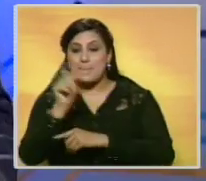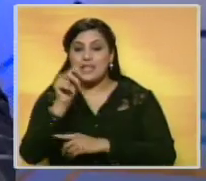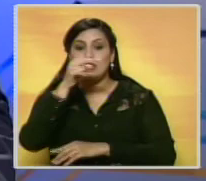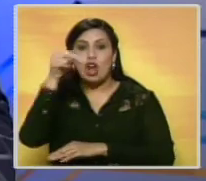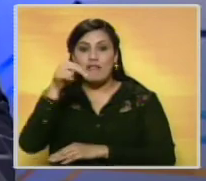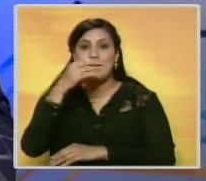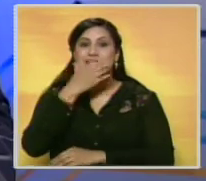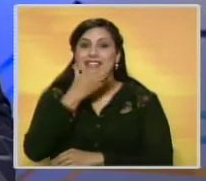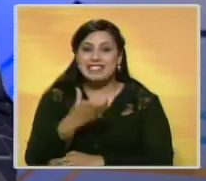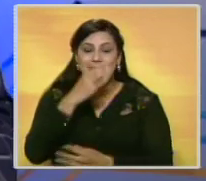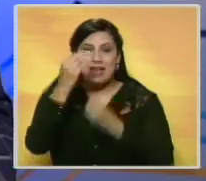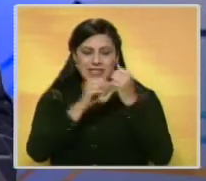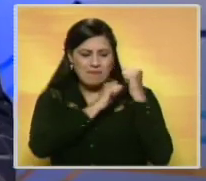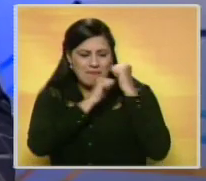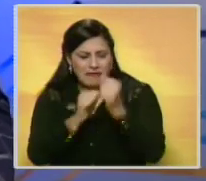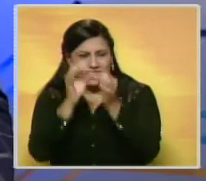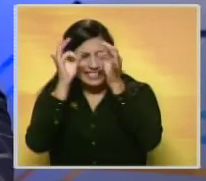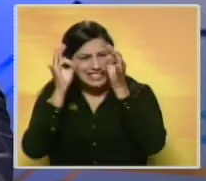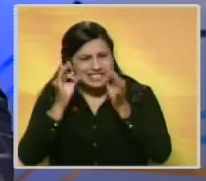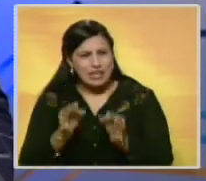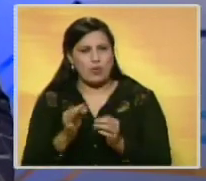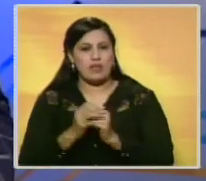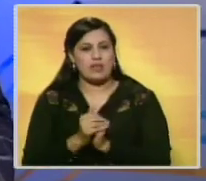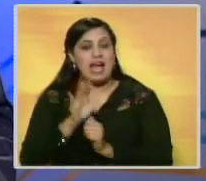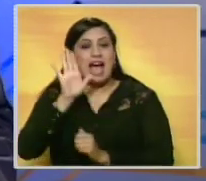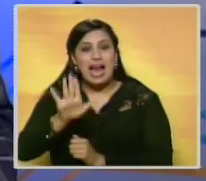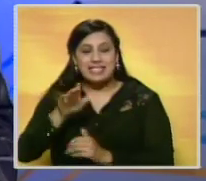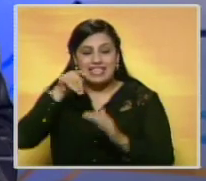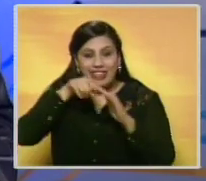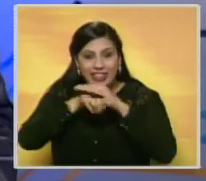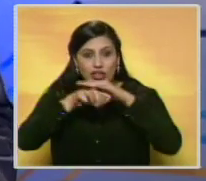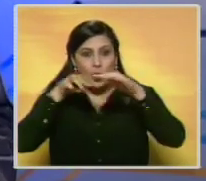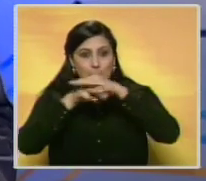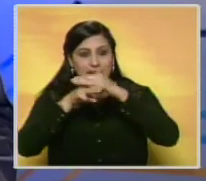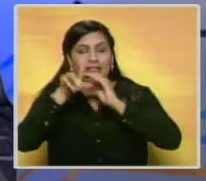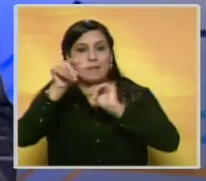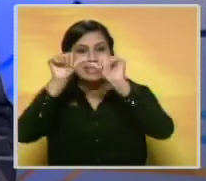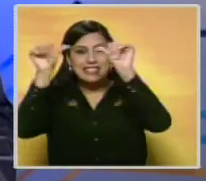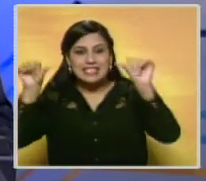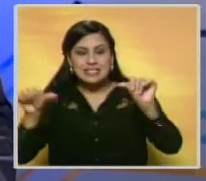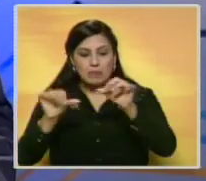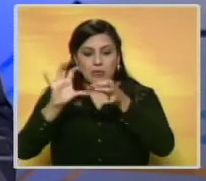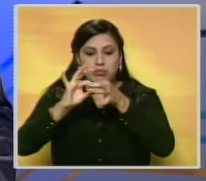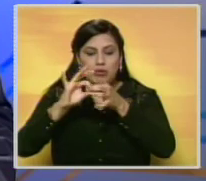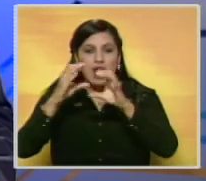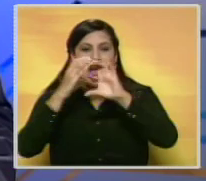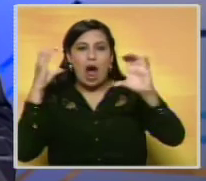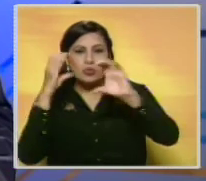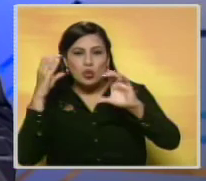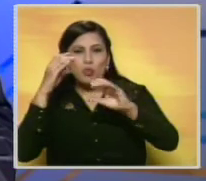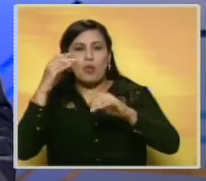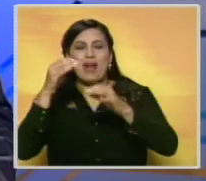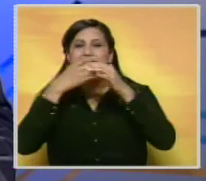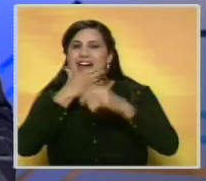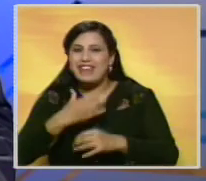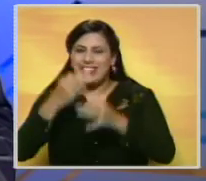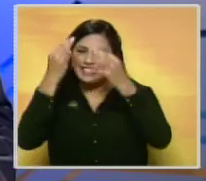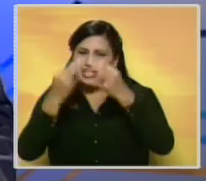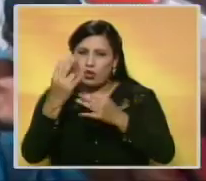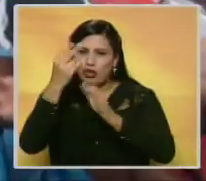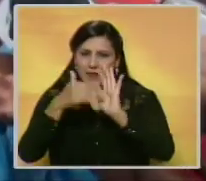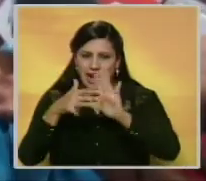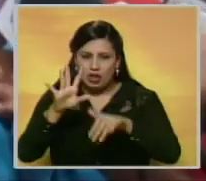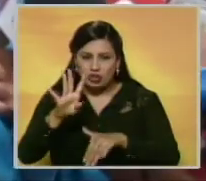de noviembre y diciembre será reforzada la seguridad, tanto en el subterráneo como en sus sistemas asociados como parte del Plan Navidad Segura 2014.